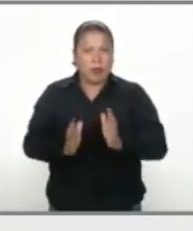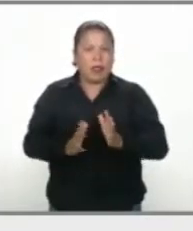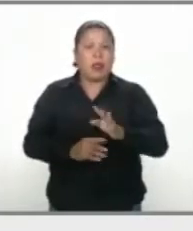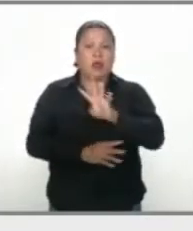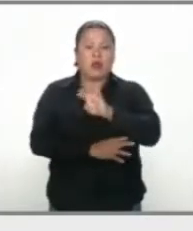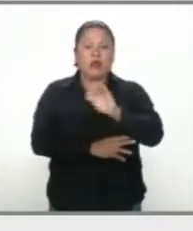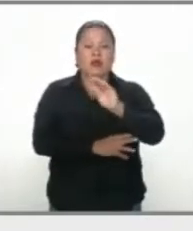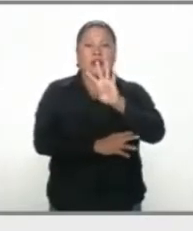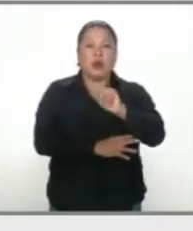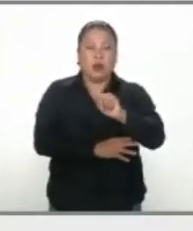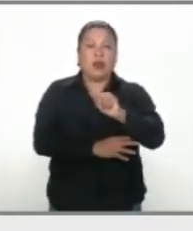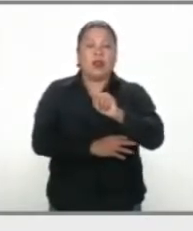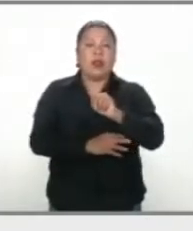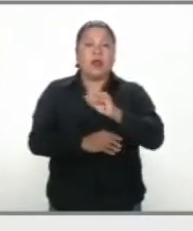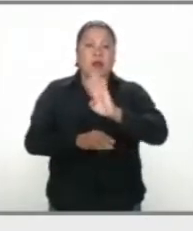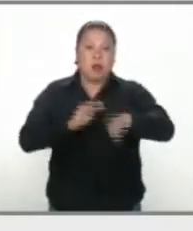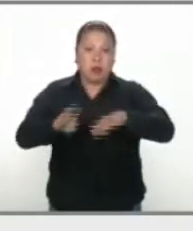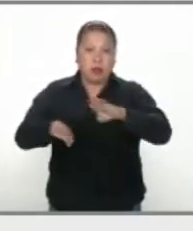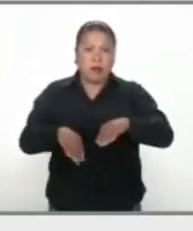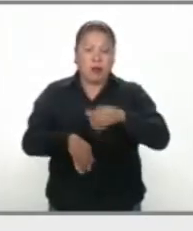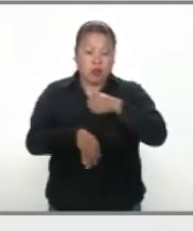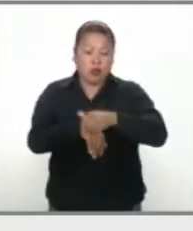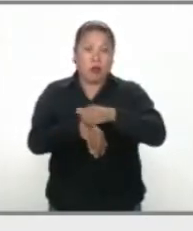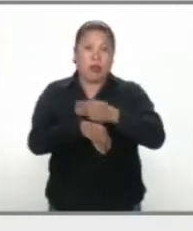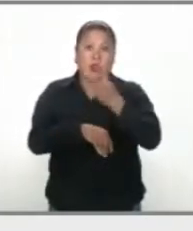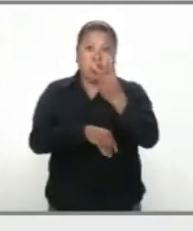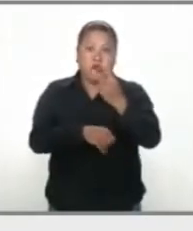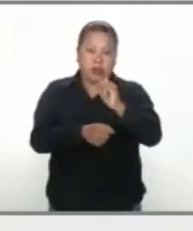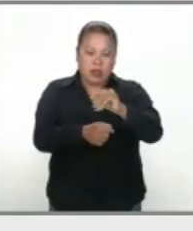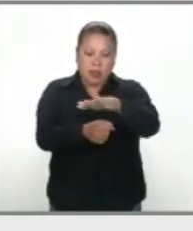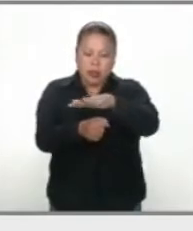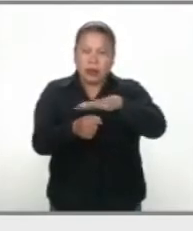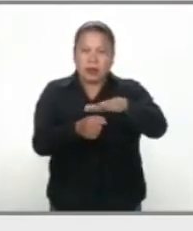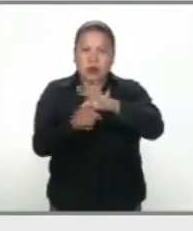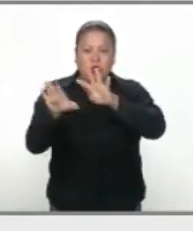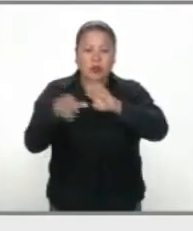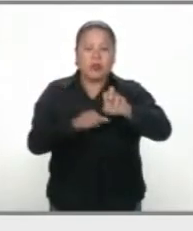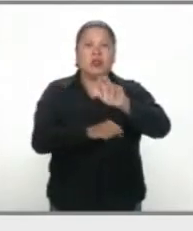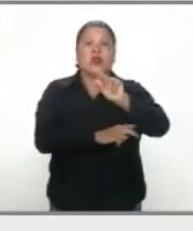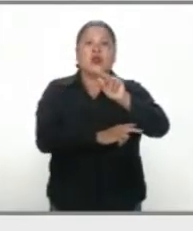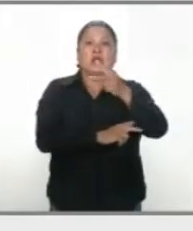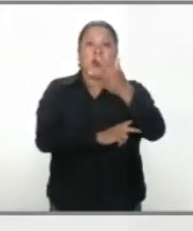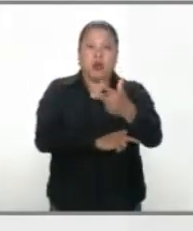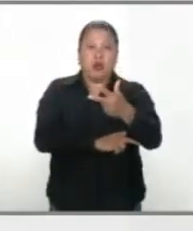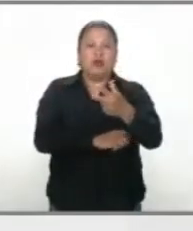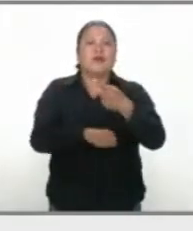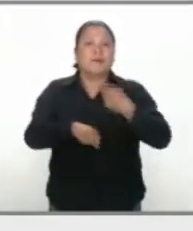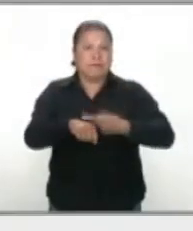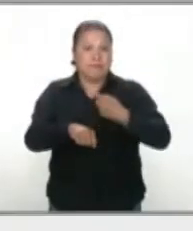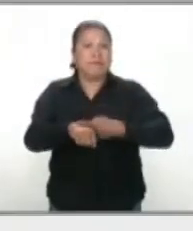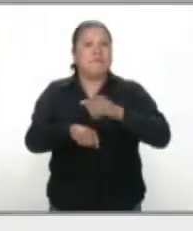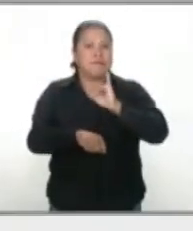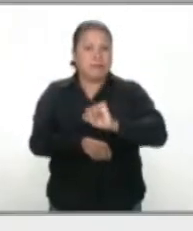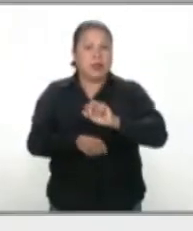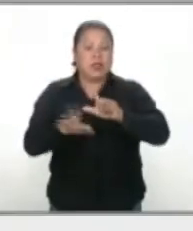defunciones. Jurisdicción sanitaria número 2, ITSMO, 988 casos confirmados,